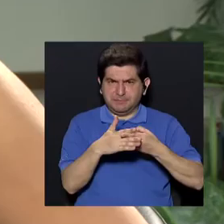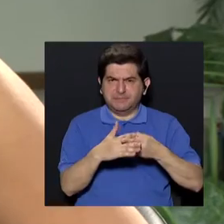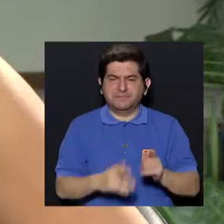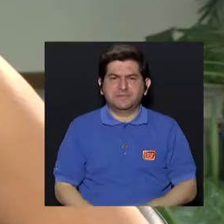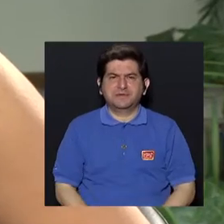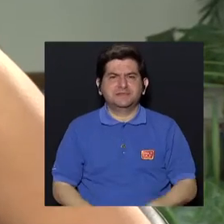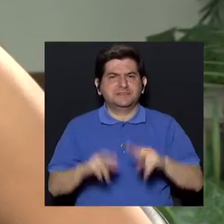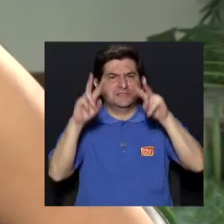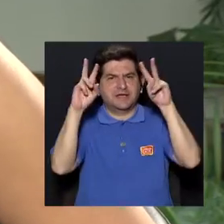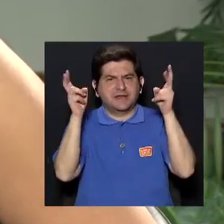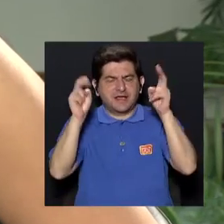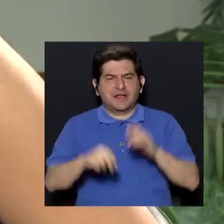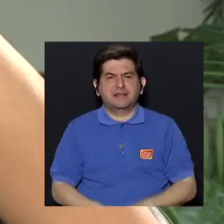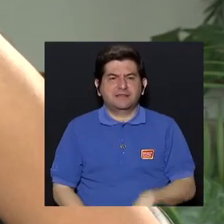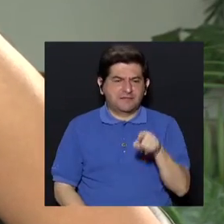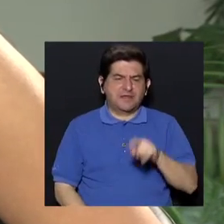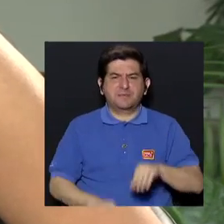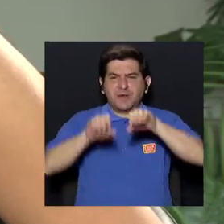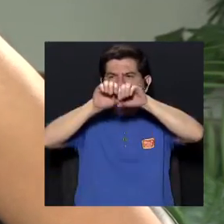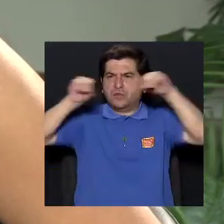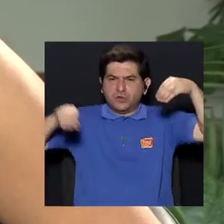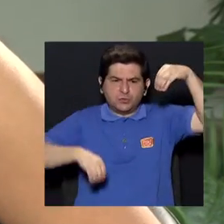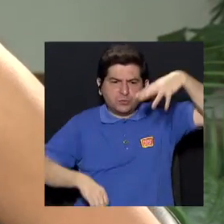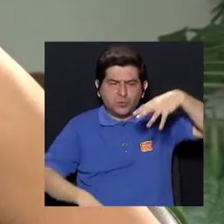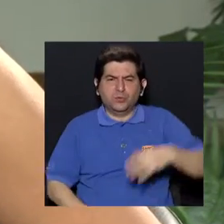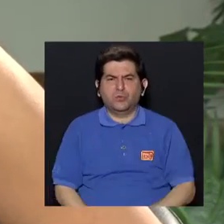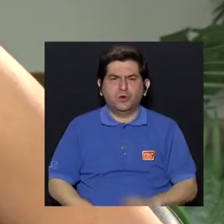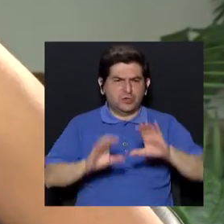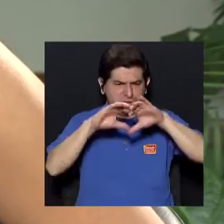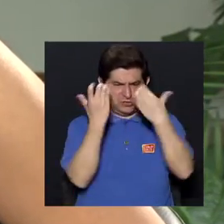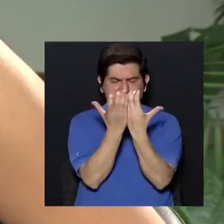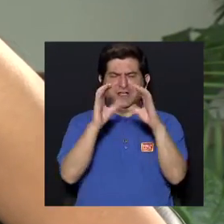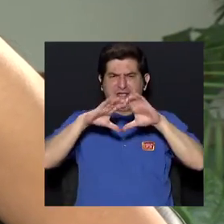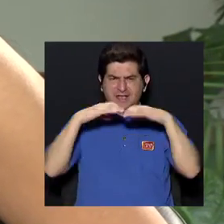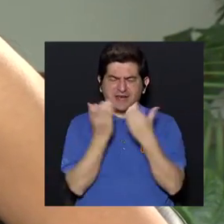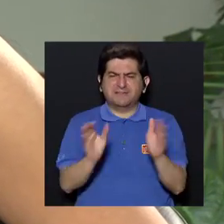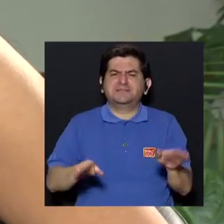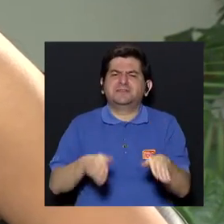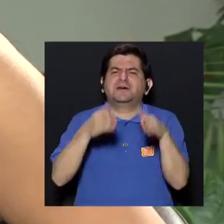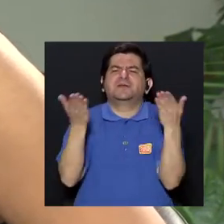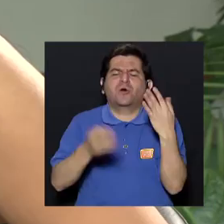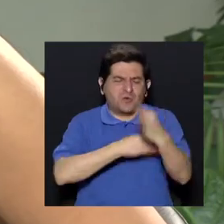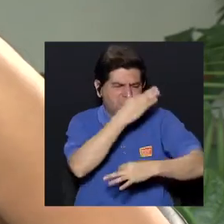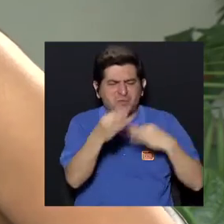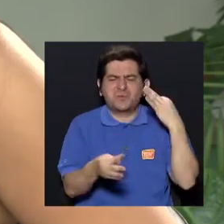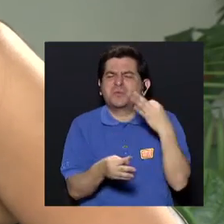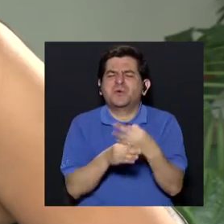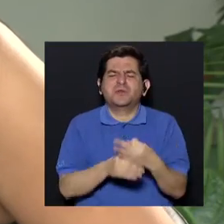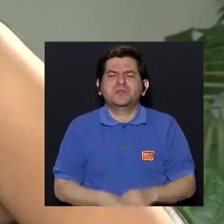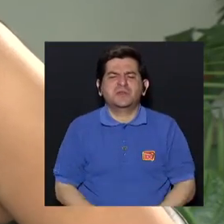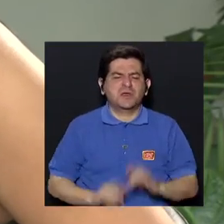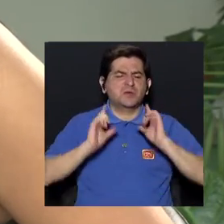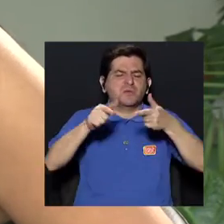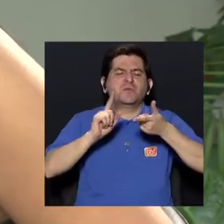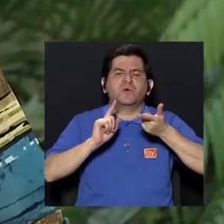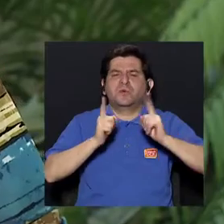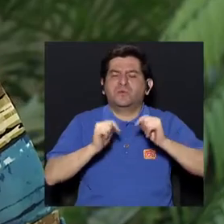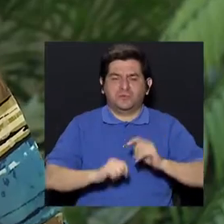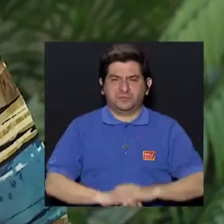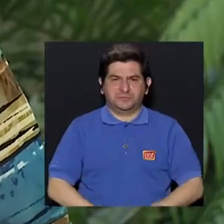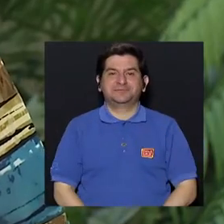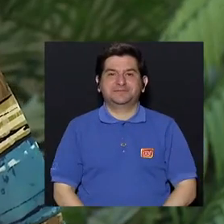con el tema de los fluorescentes. ¿Cómo se clasifican los fluorescentes? ¿Qué tipo de desecho es este?